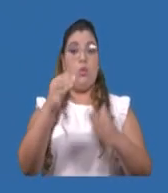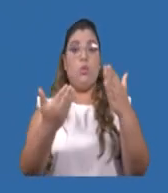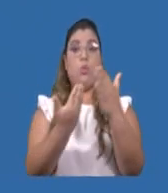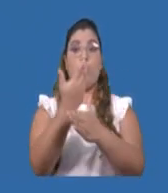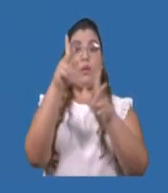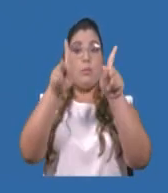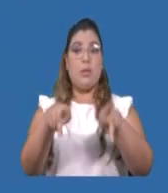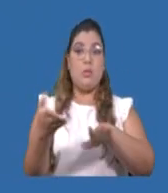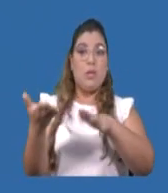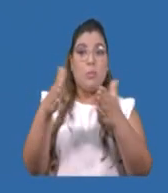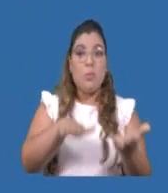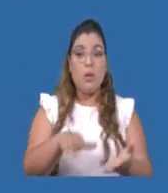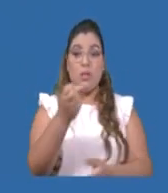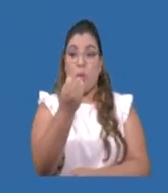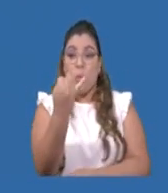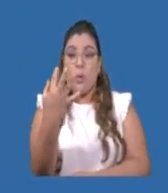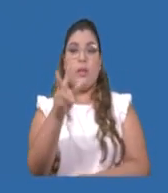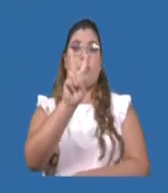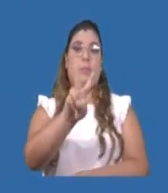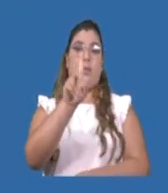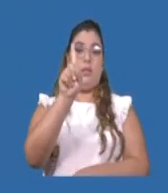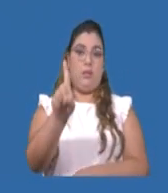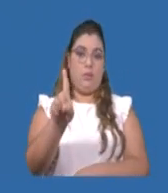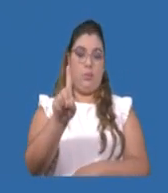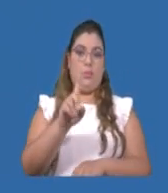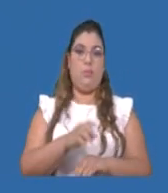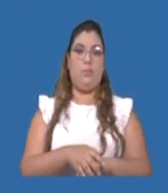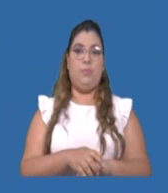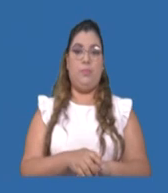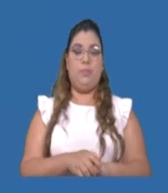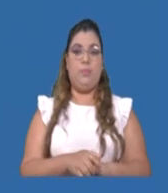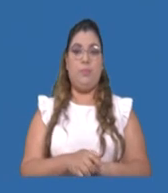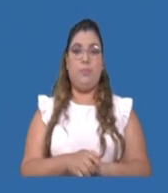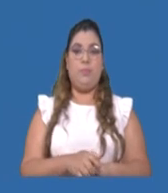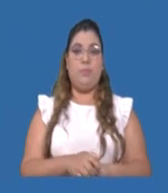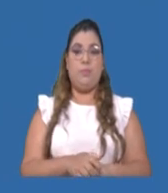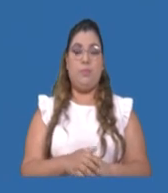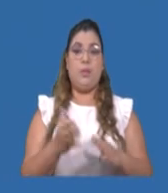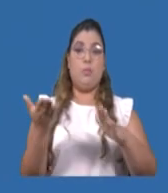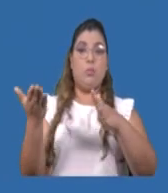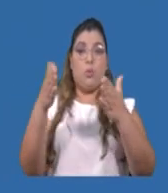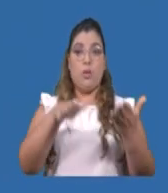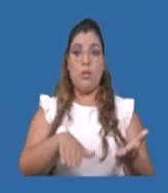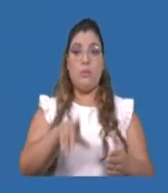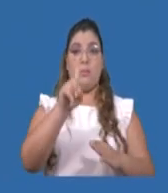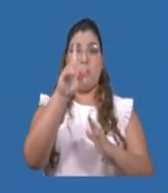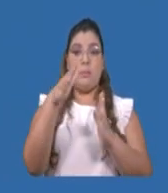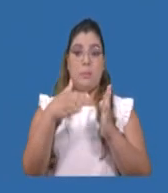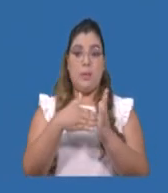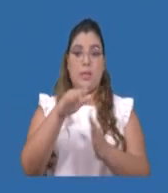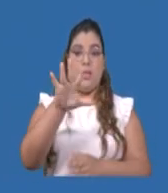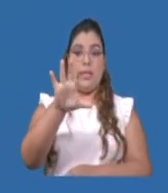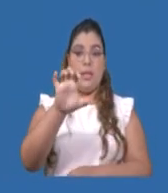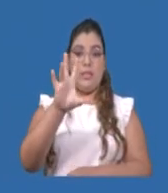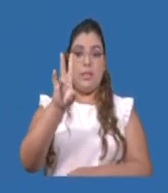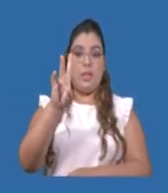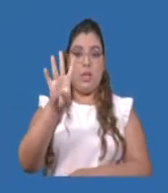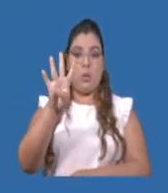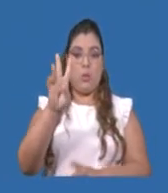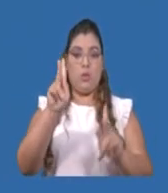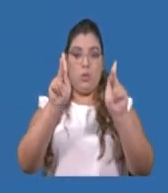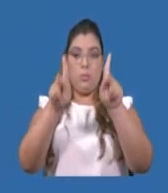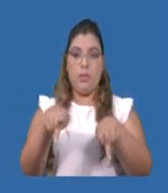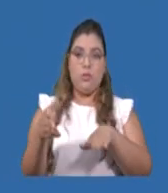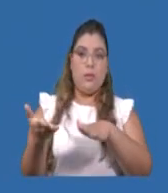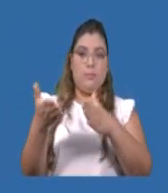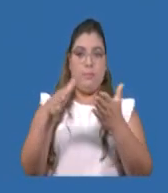reportadas hasta el día de hoy en el sistema de vigilancia, con un total de 1.574 acumulados hasta la fecha, y se